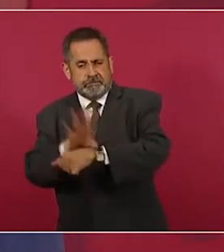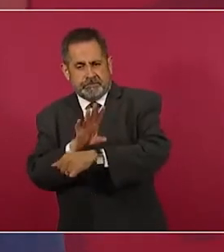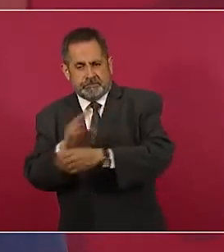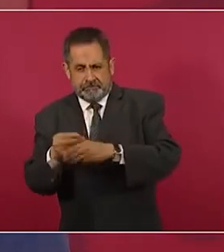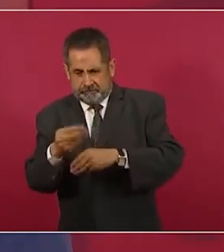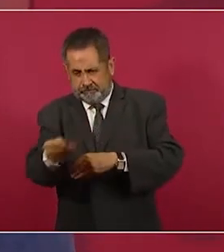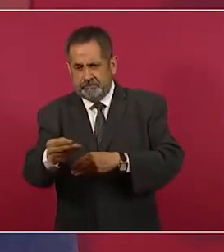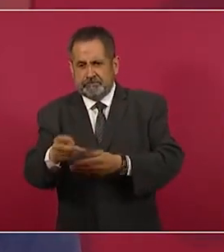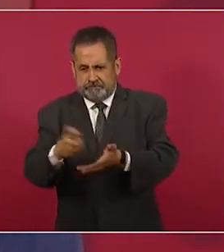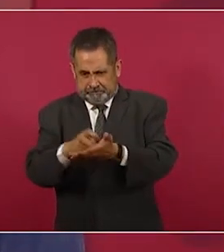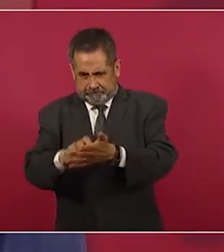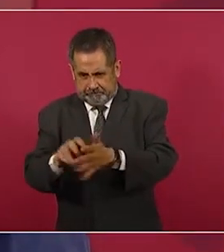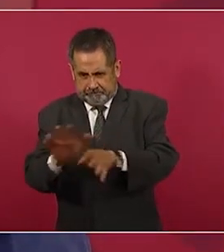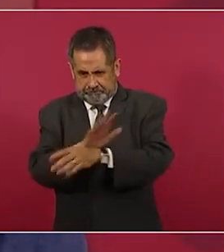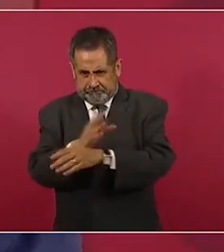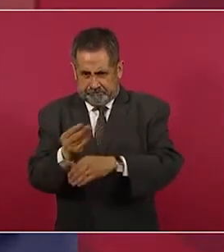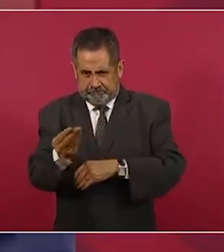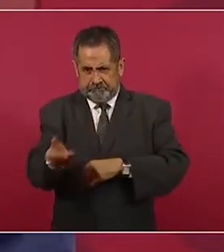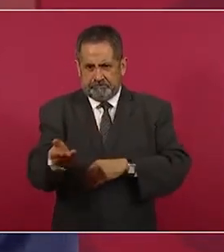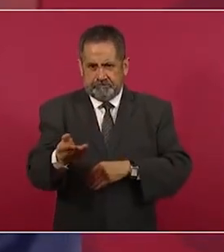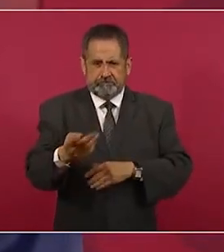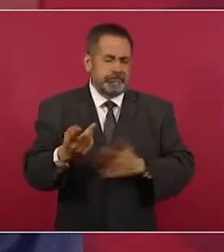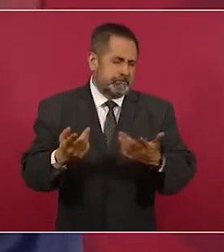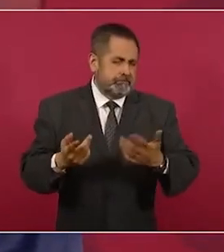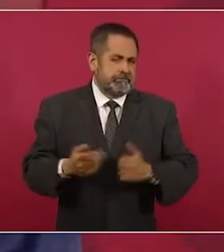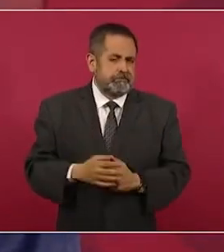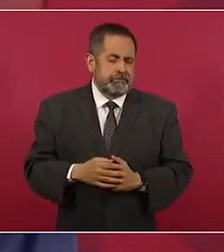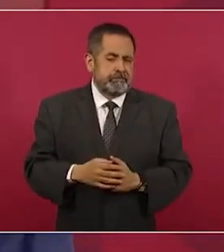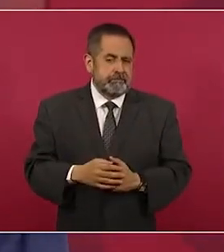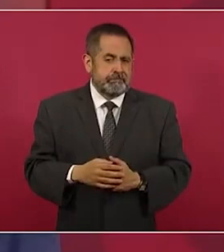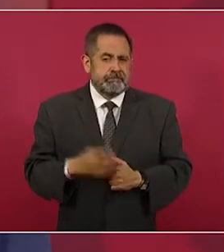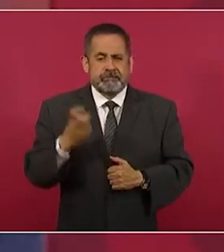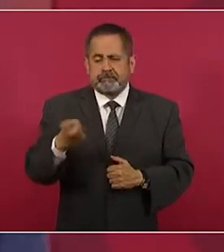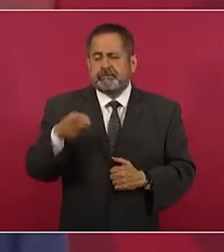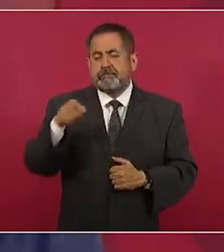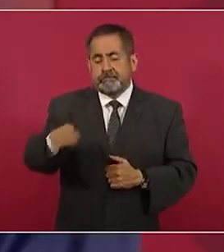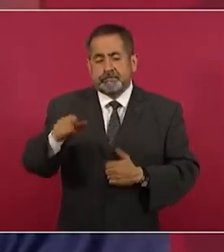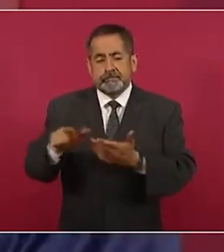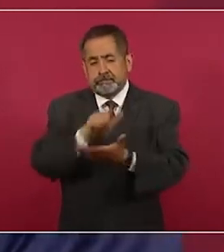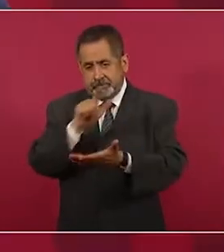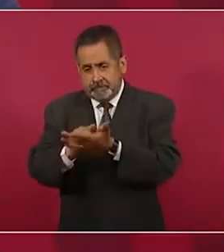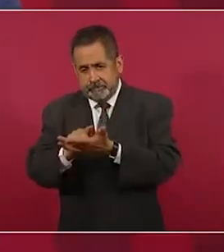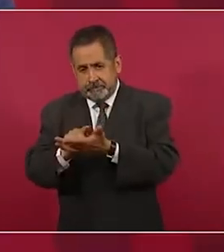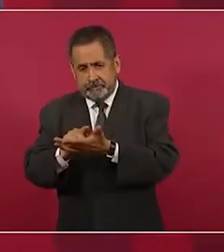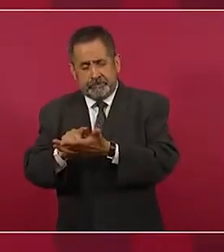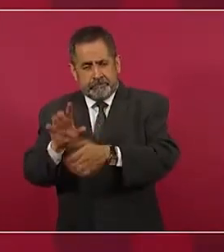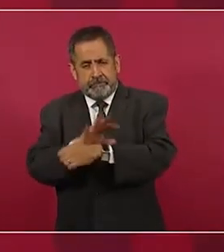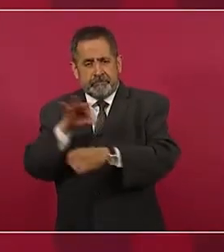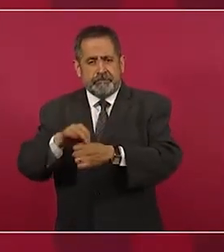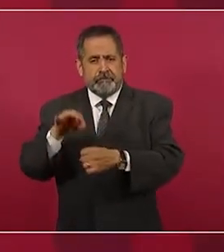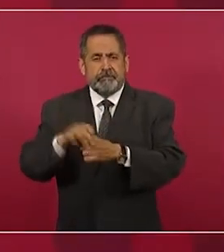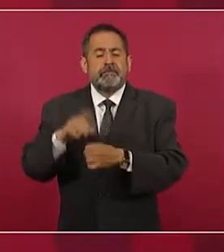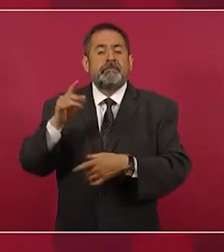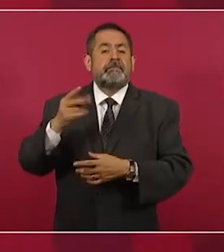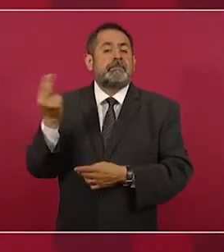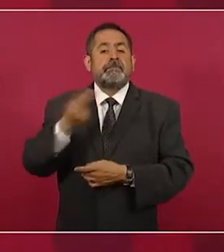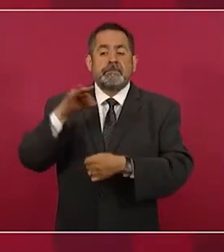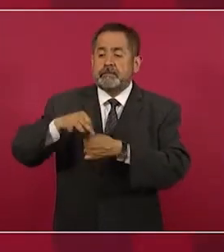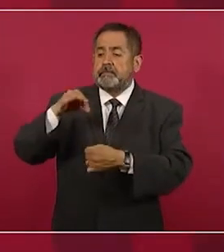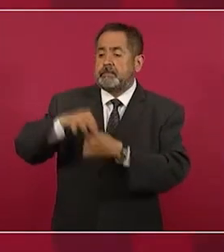porque esa requiere nada más mayoría simple.